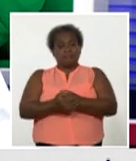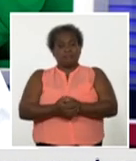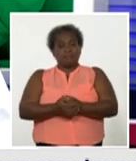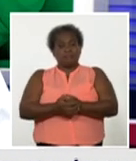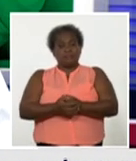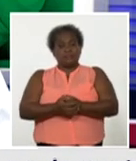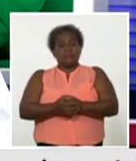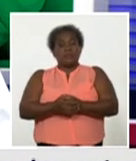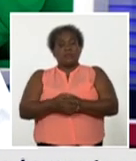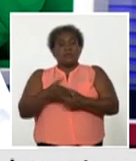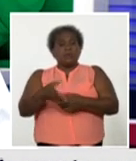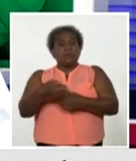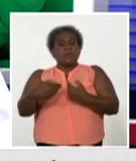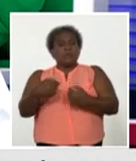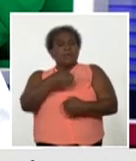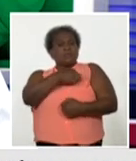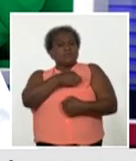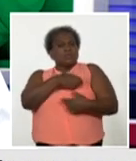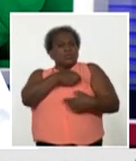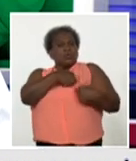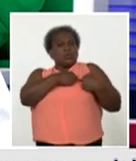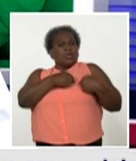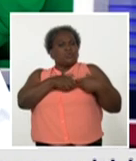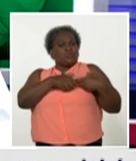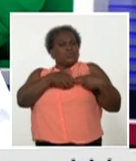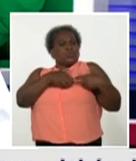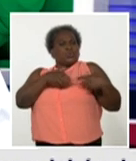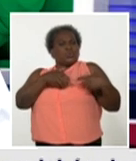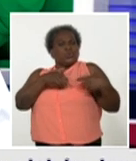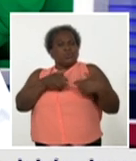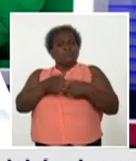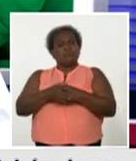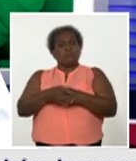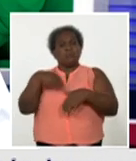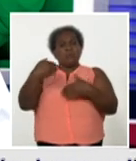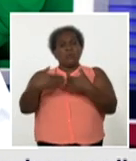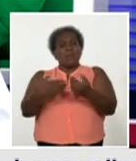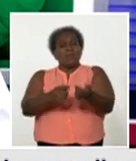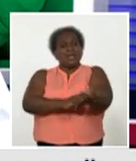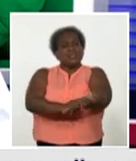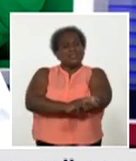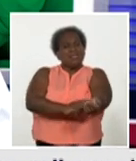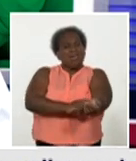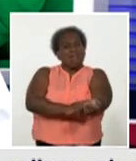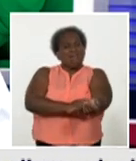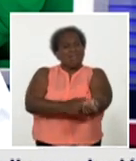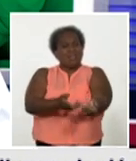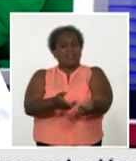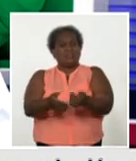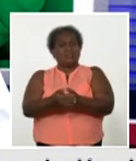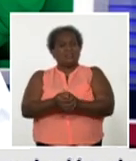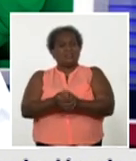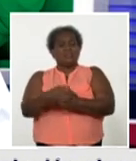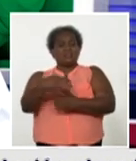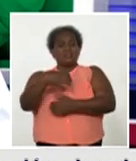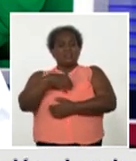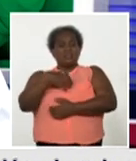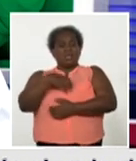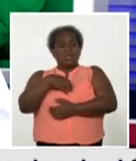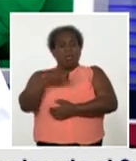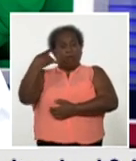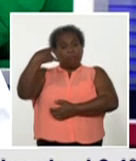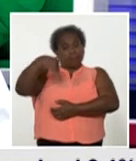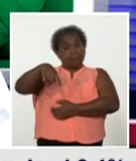miocardiopatía dilatada, una insieficiencia venosa periférica, cierto grado de obesidad,